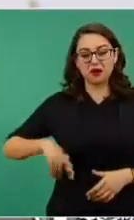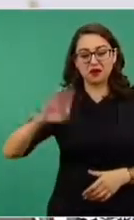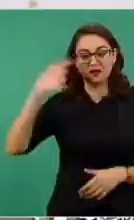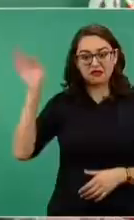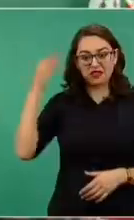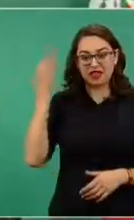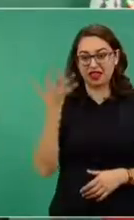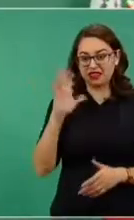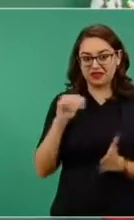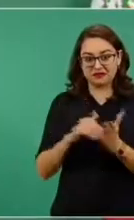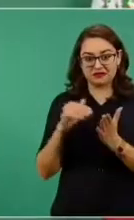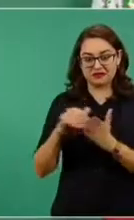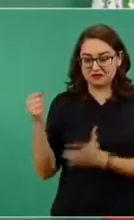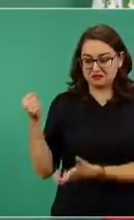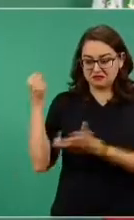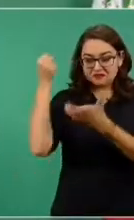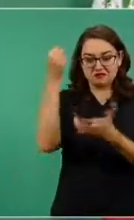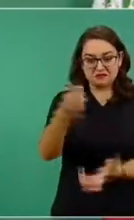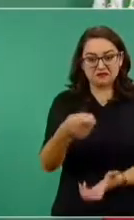O sea,